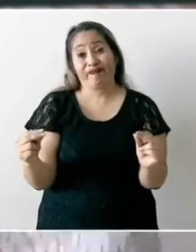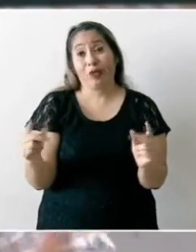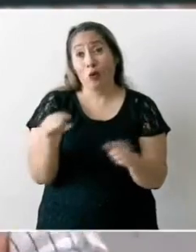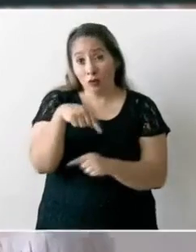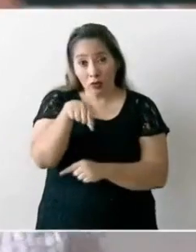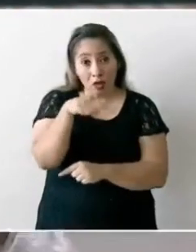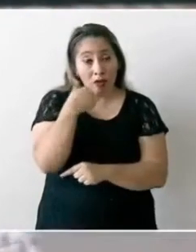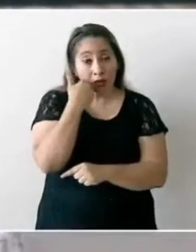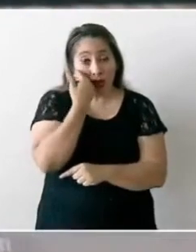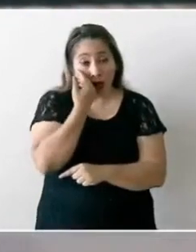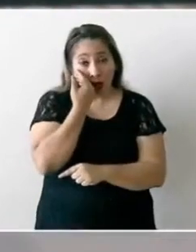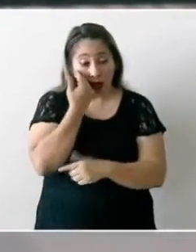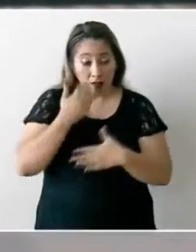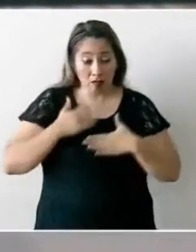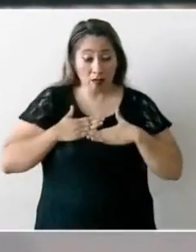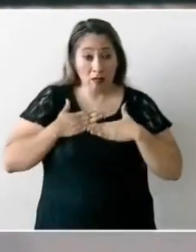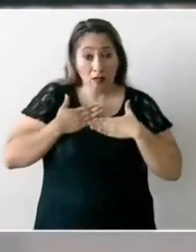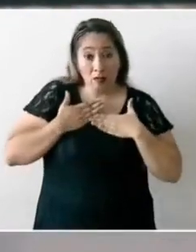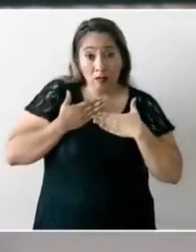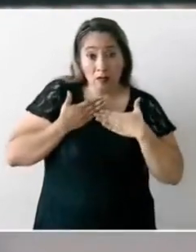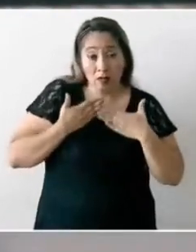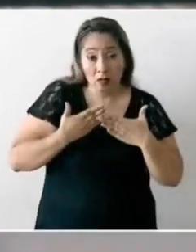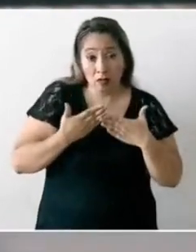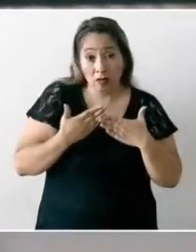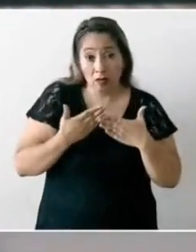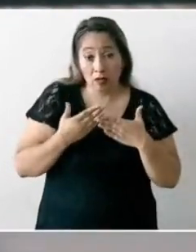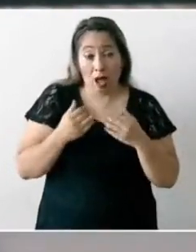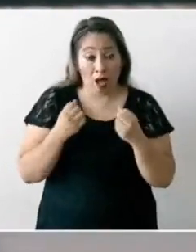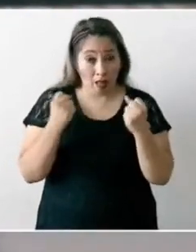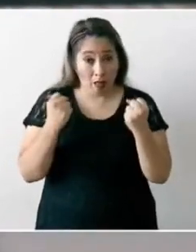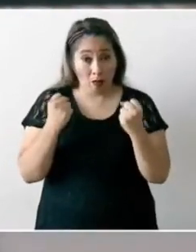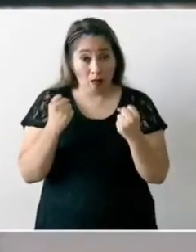creen que yo voy a confiar en el Poder Judicial